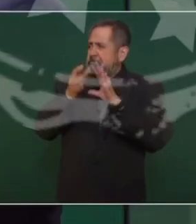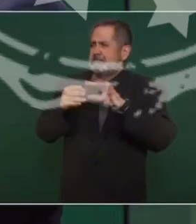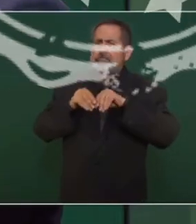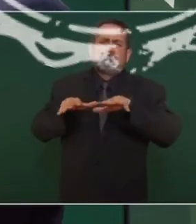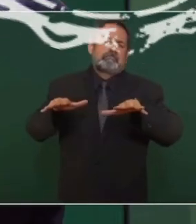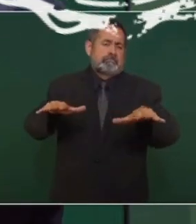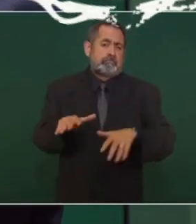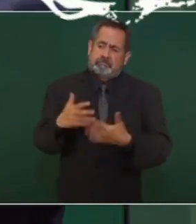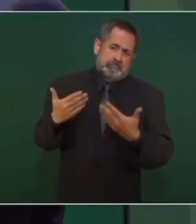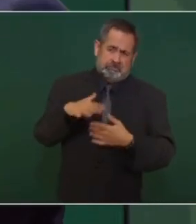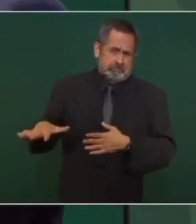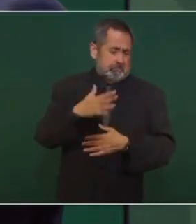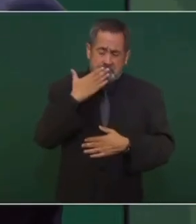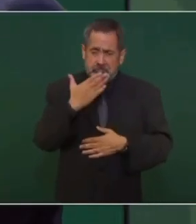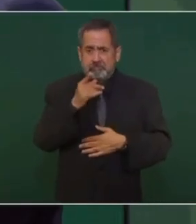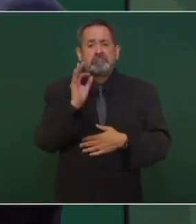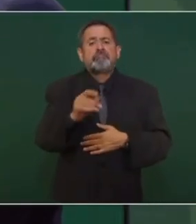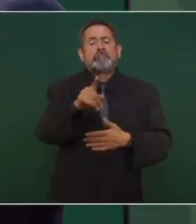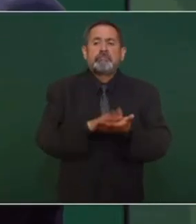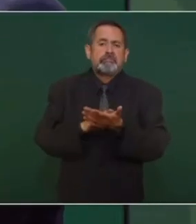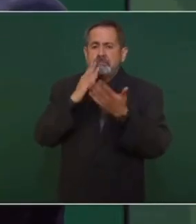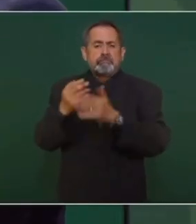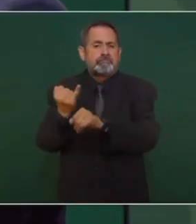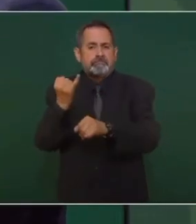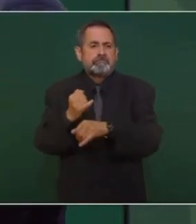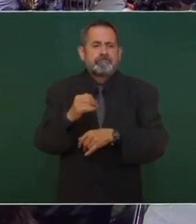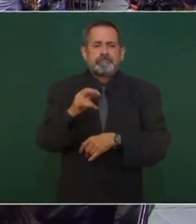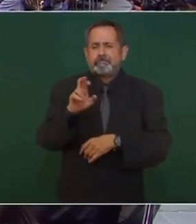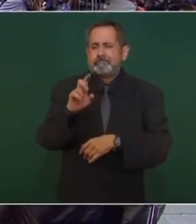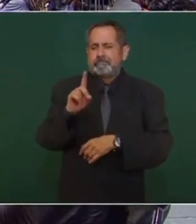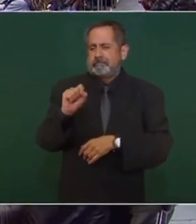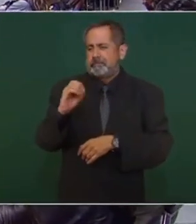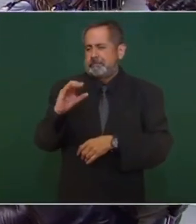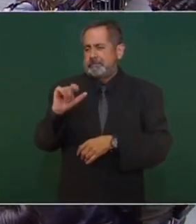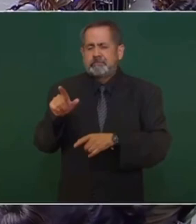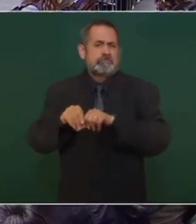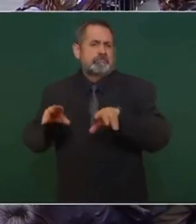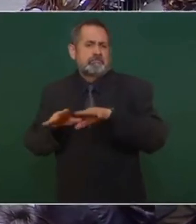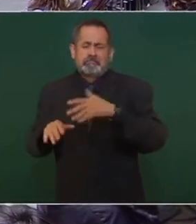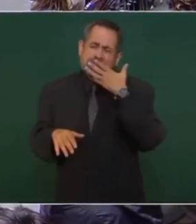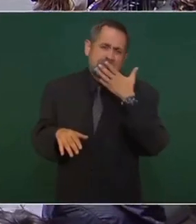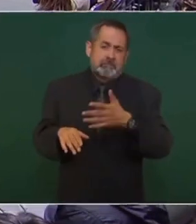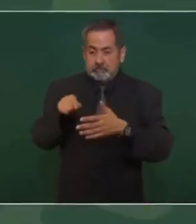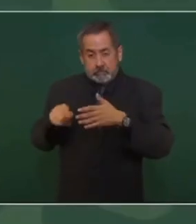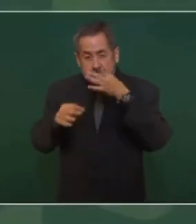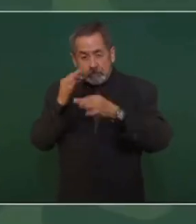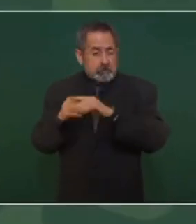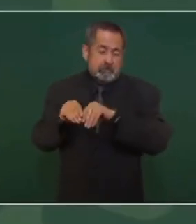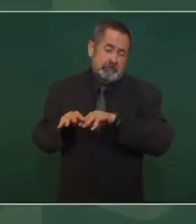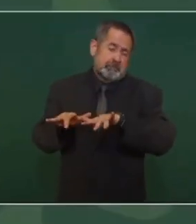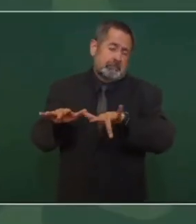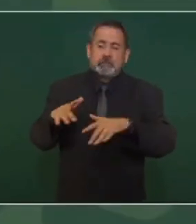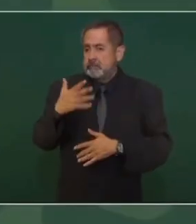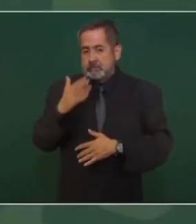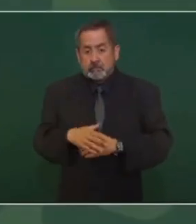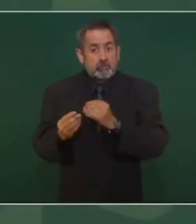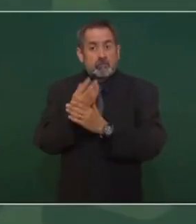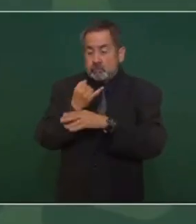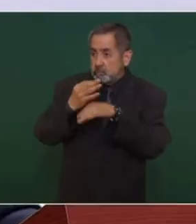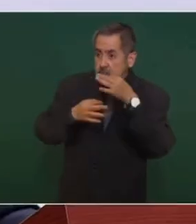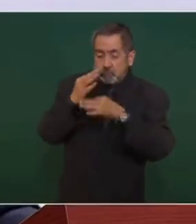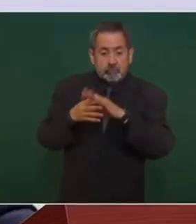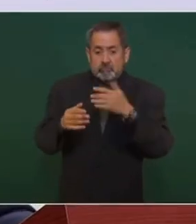Y celebro mucho lo de las redes sociales, los programas de redes sociales nuevos